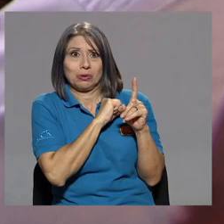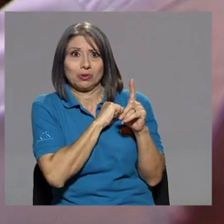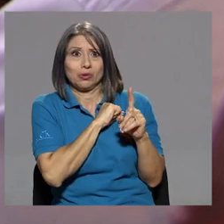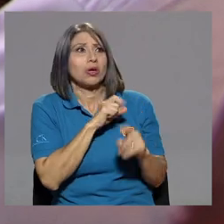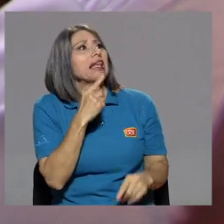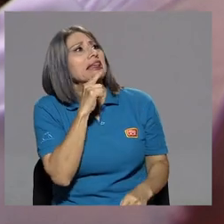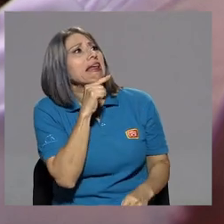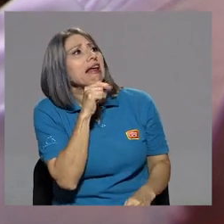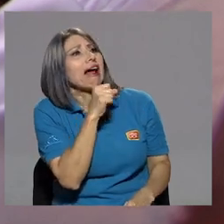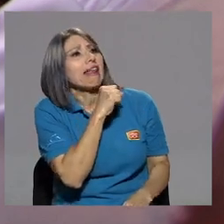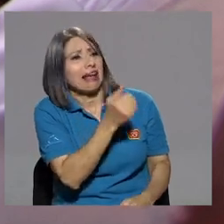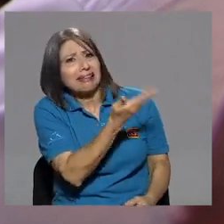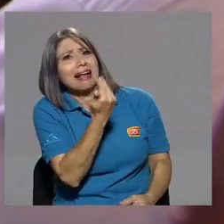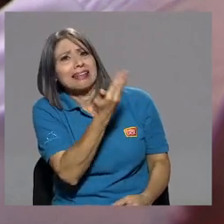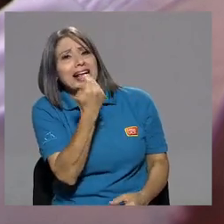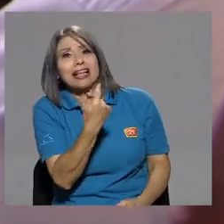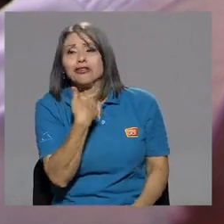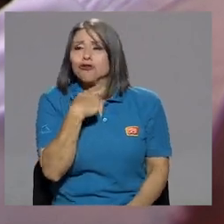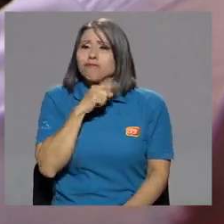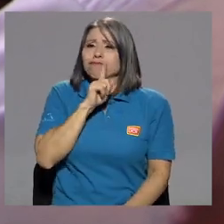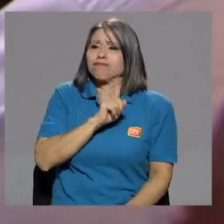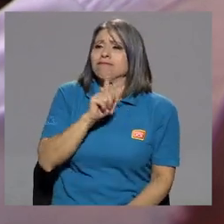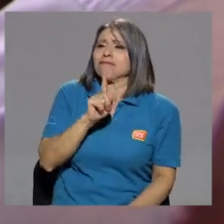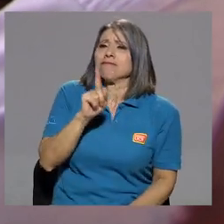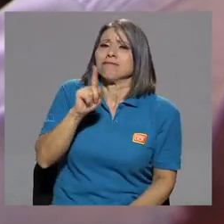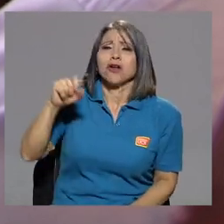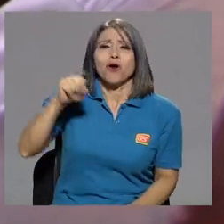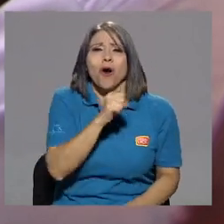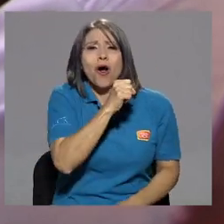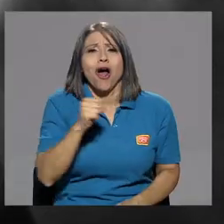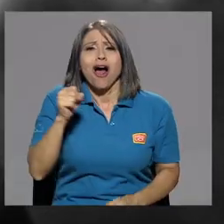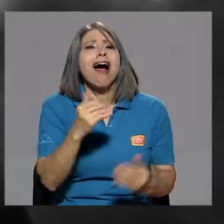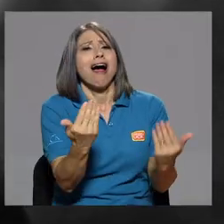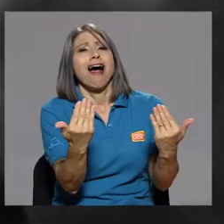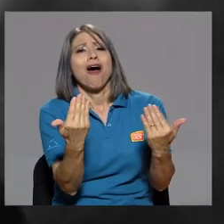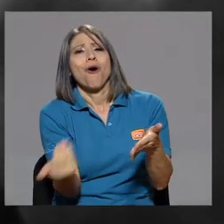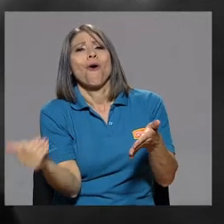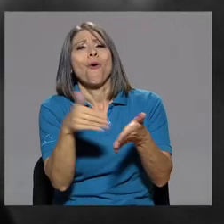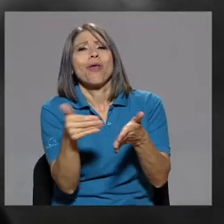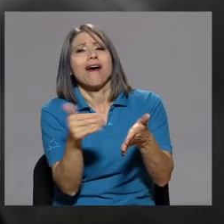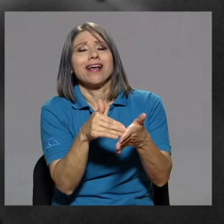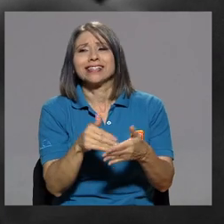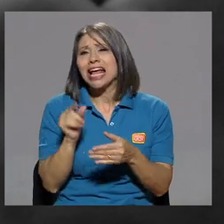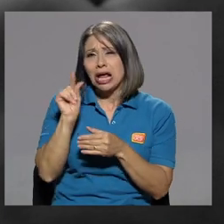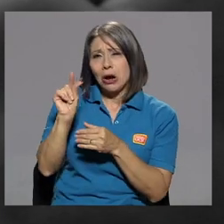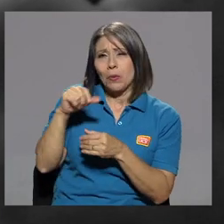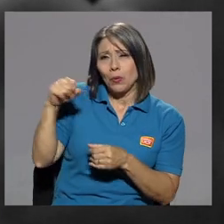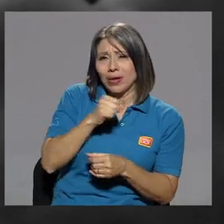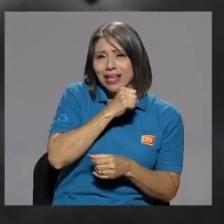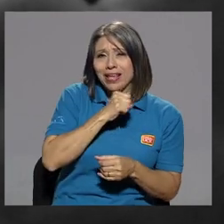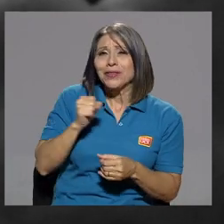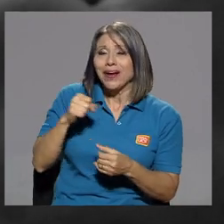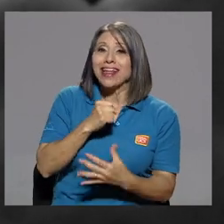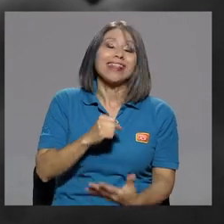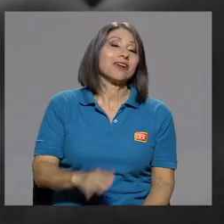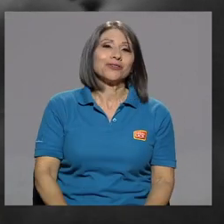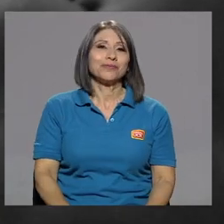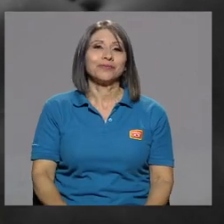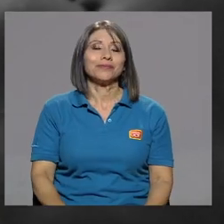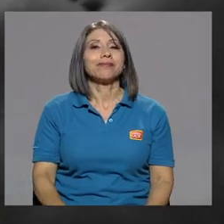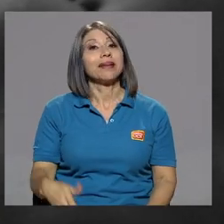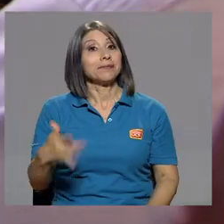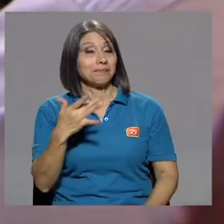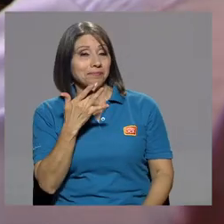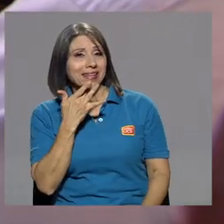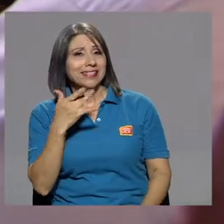Y Sandra salió y comenzó a cantar. Y otra canción. Cántenos un cachito de esa canción. Es ahora mí. Tanto